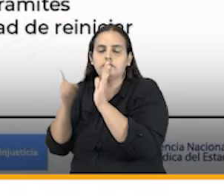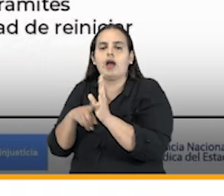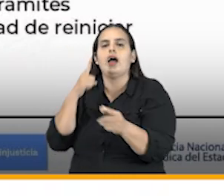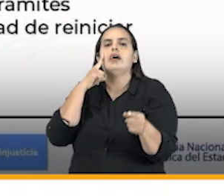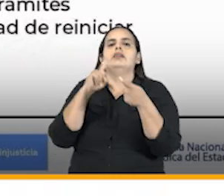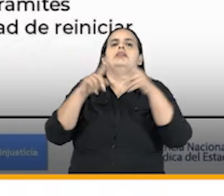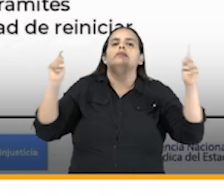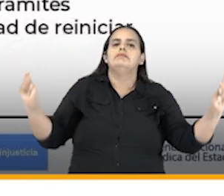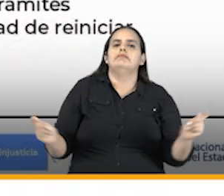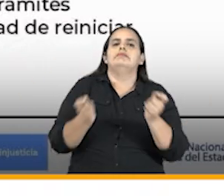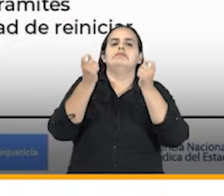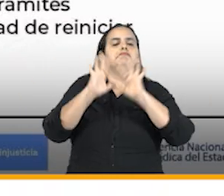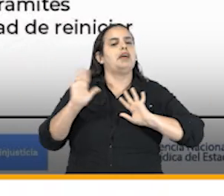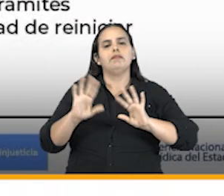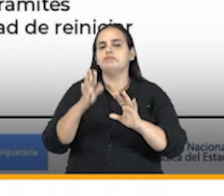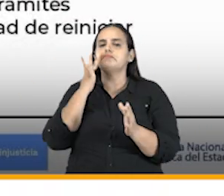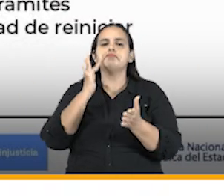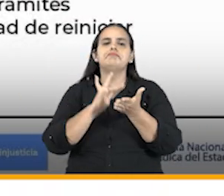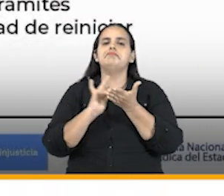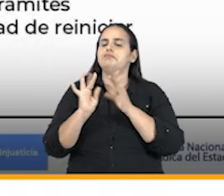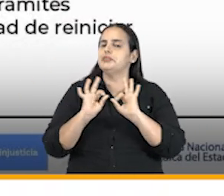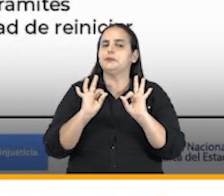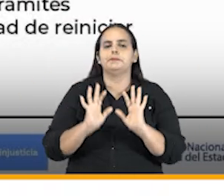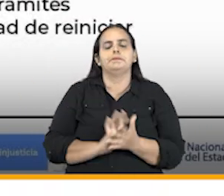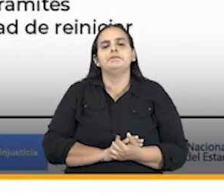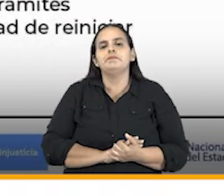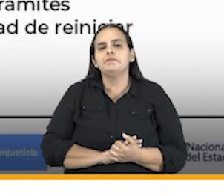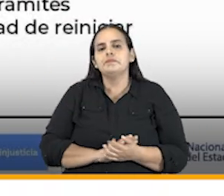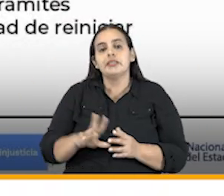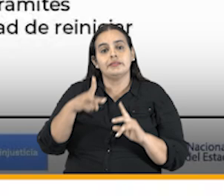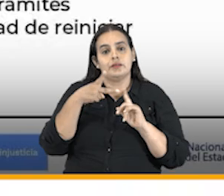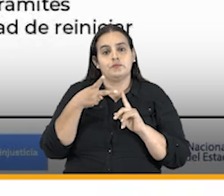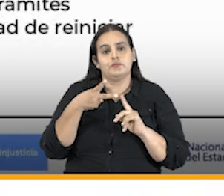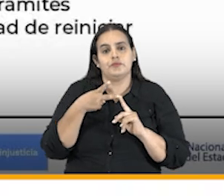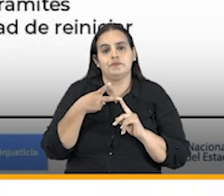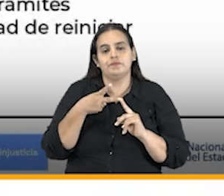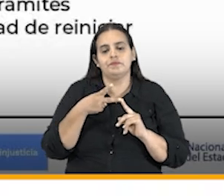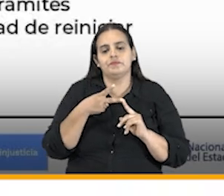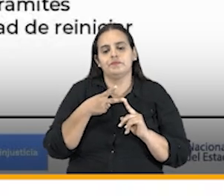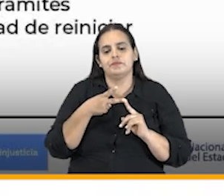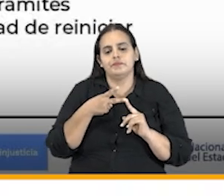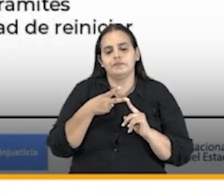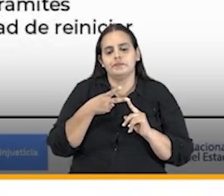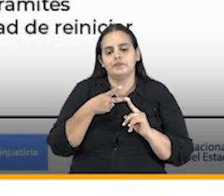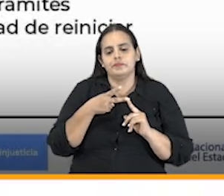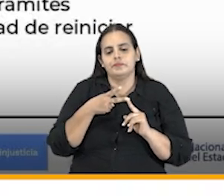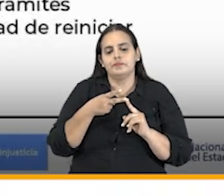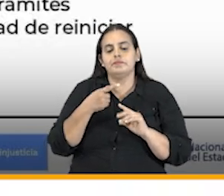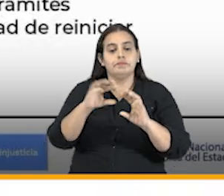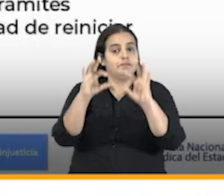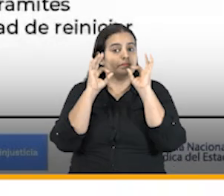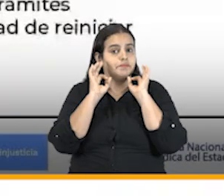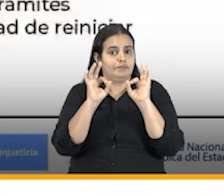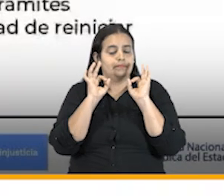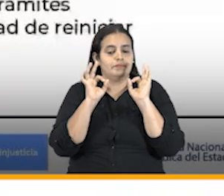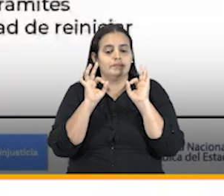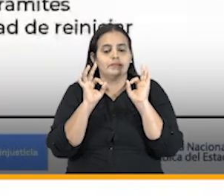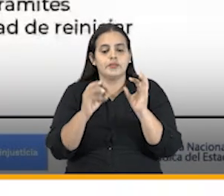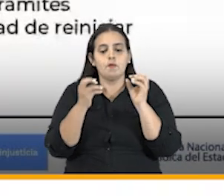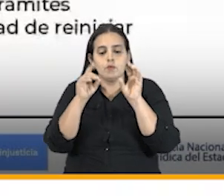logramos dejarla sin efecto en segundo lugar un éxito muy